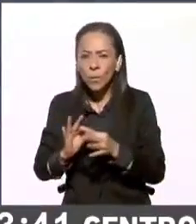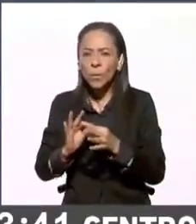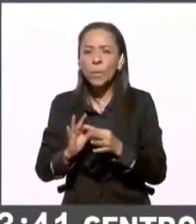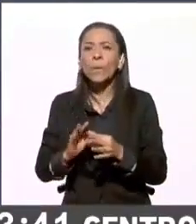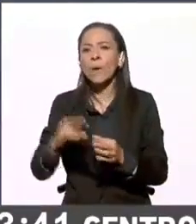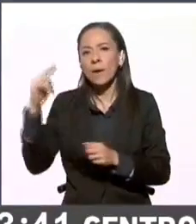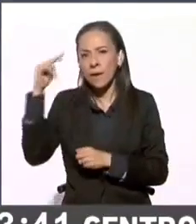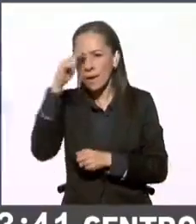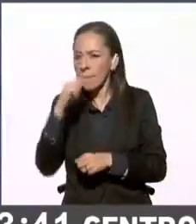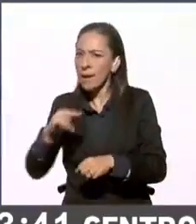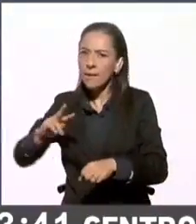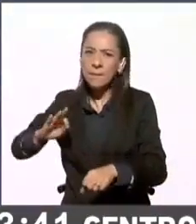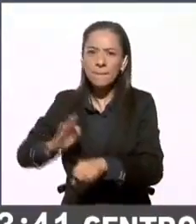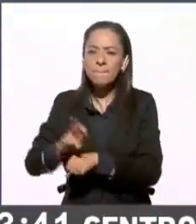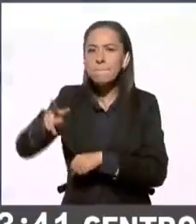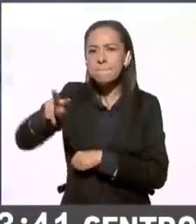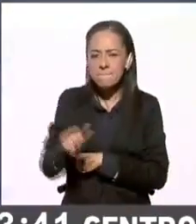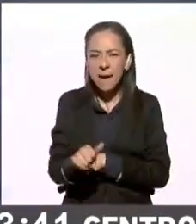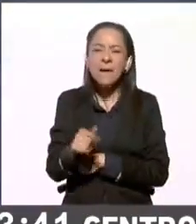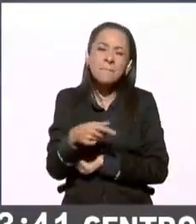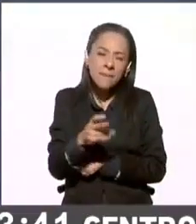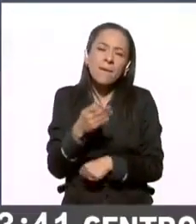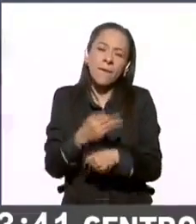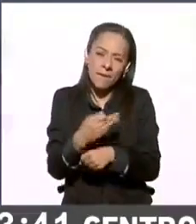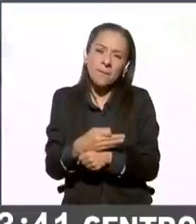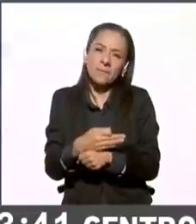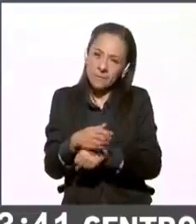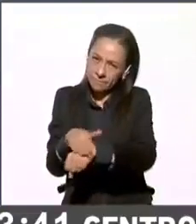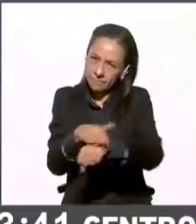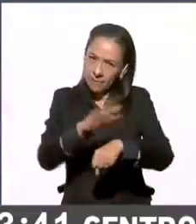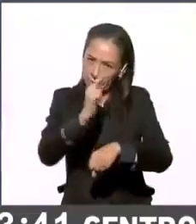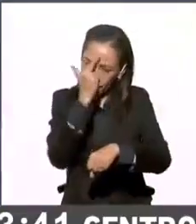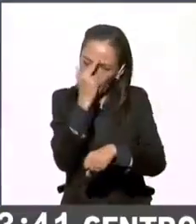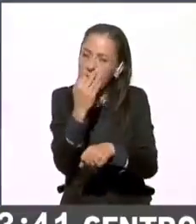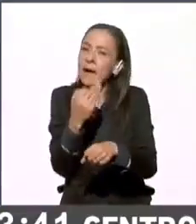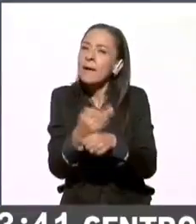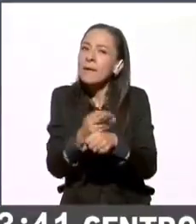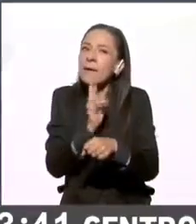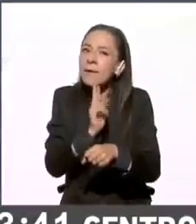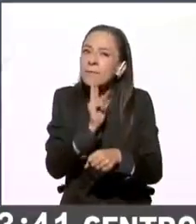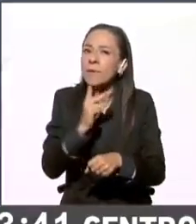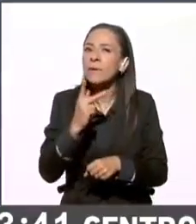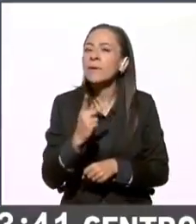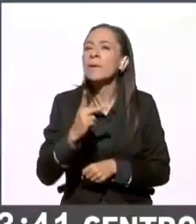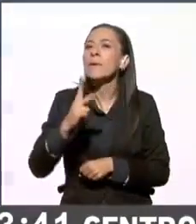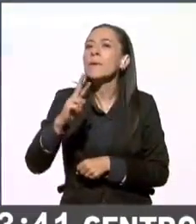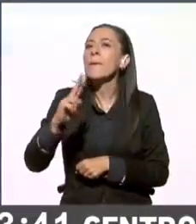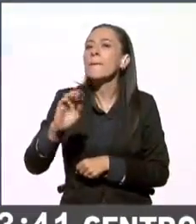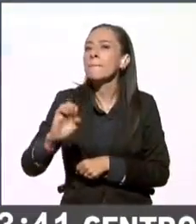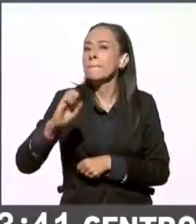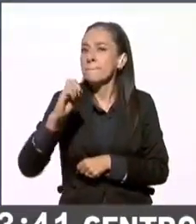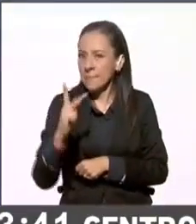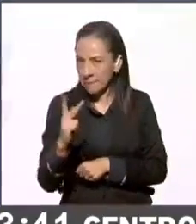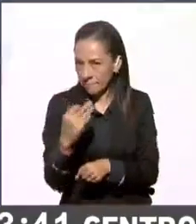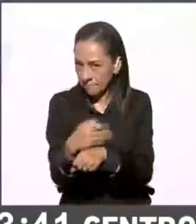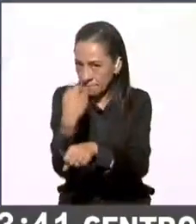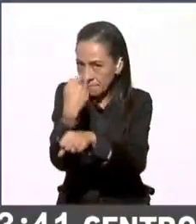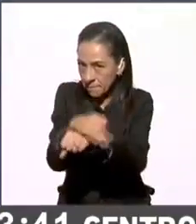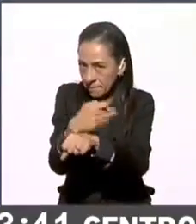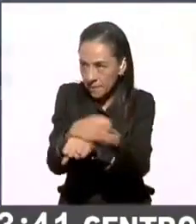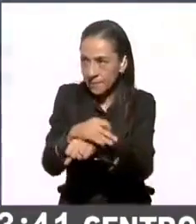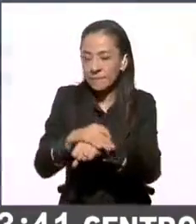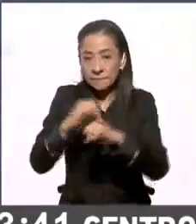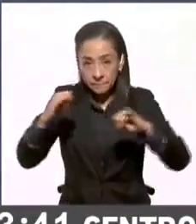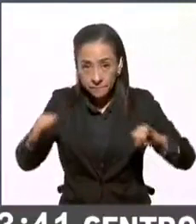recordemos que esto sigue siendo proyección simplemente los resultados del PREP. El Instituto